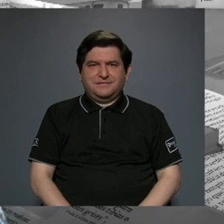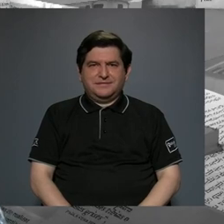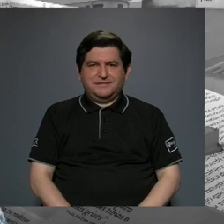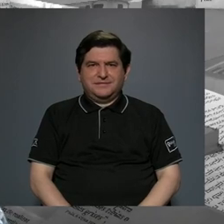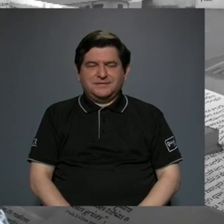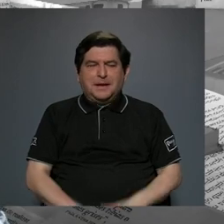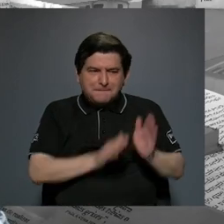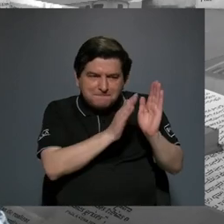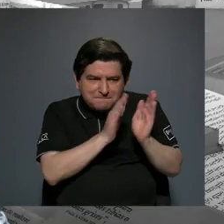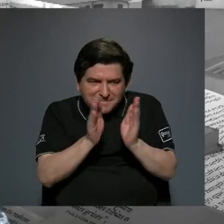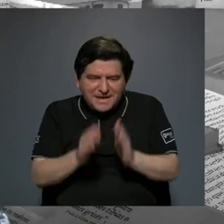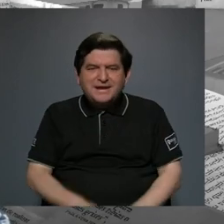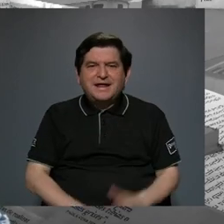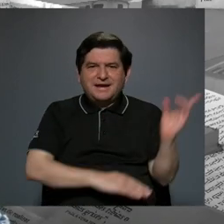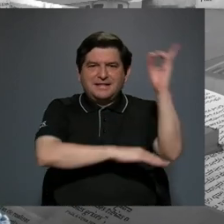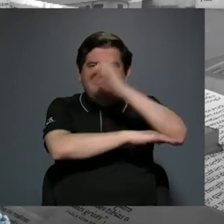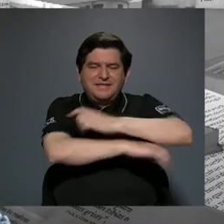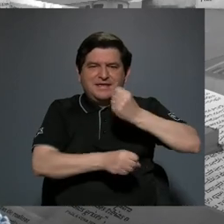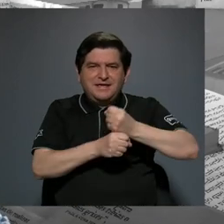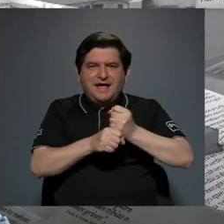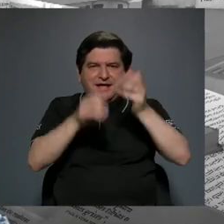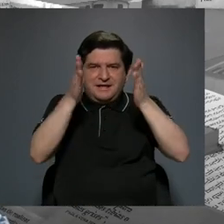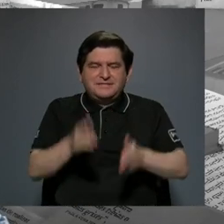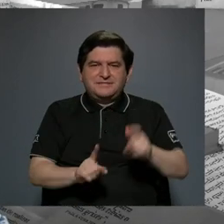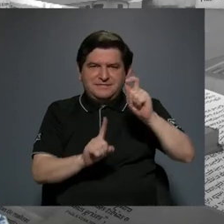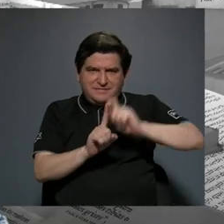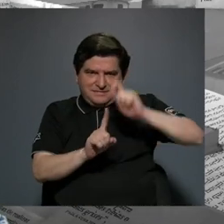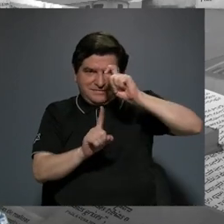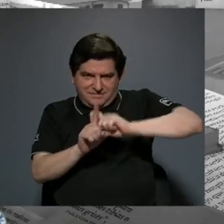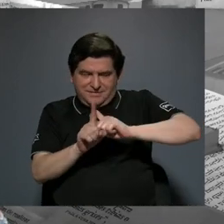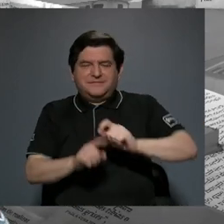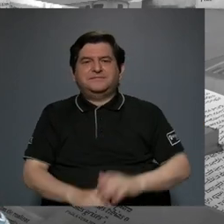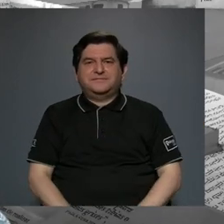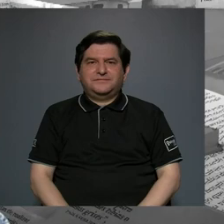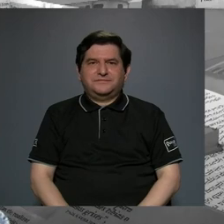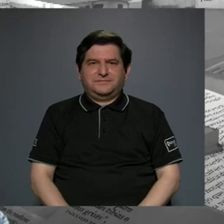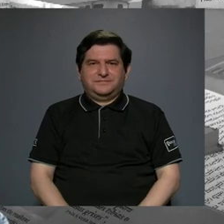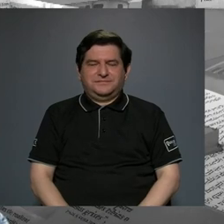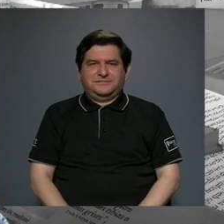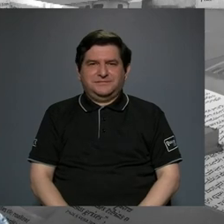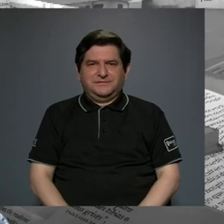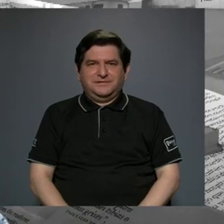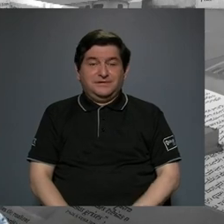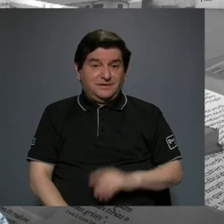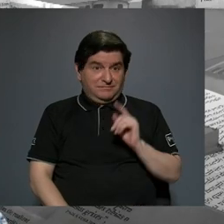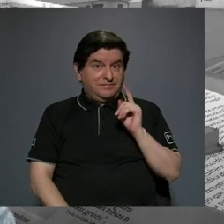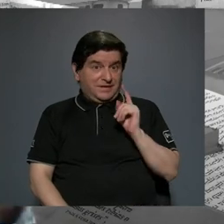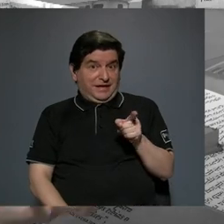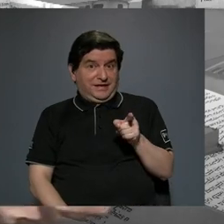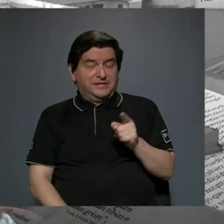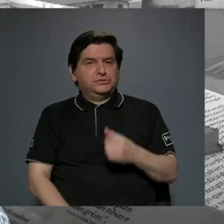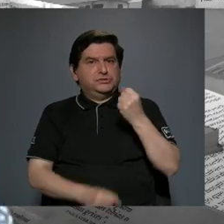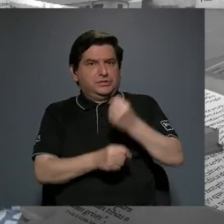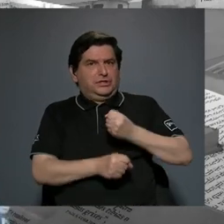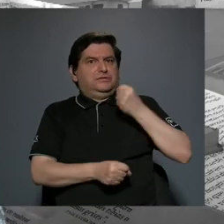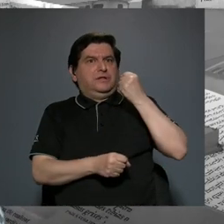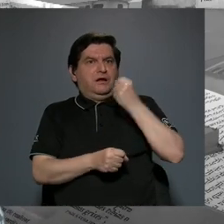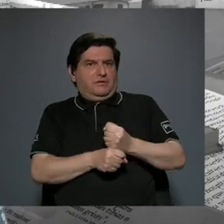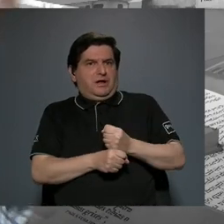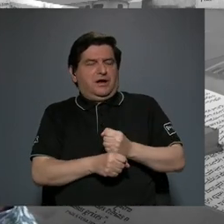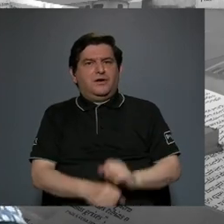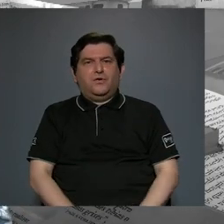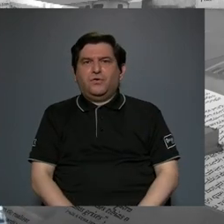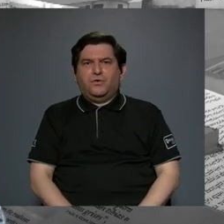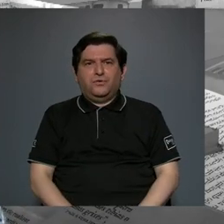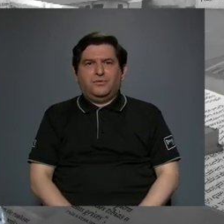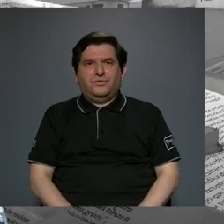el Día del Trabajador Bananero es una tarea en que no